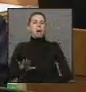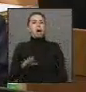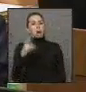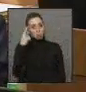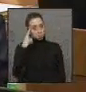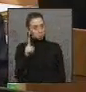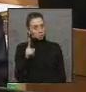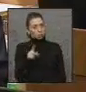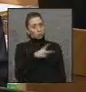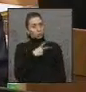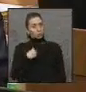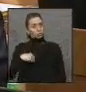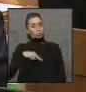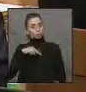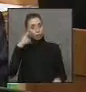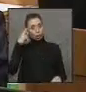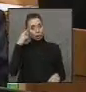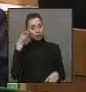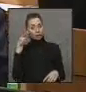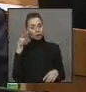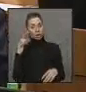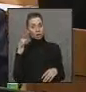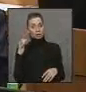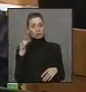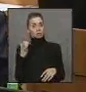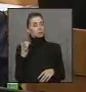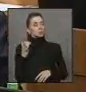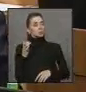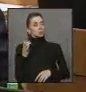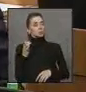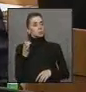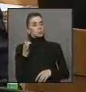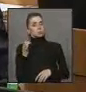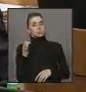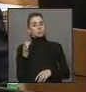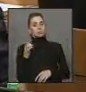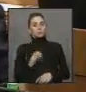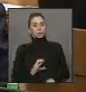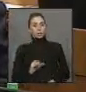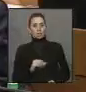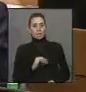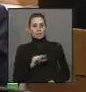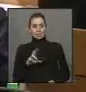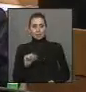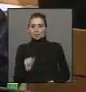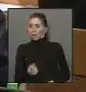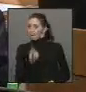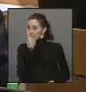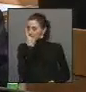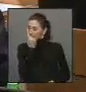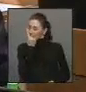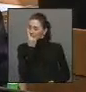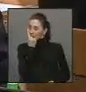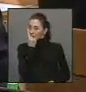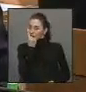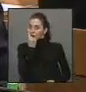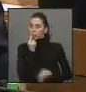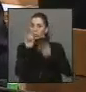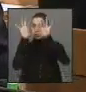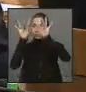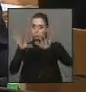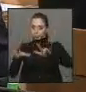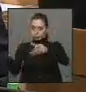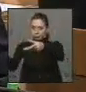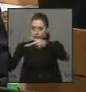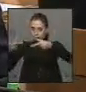Pero lo que nosotros creemos es que efectivamente aquí tenemos que tener, por parte de la Cancillería, en primer lugar, un informe